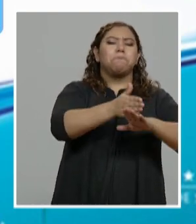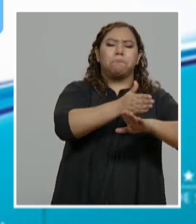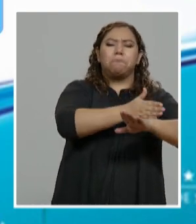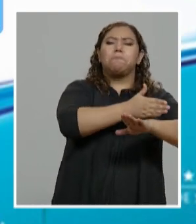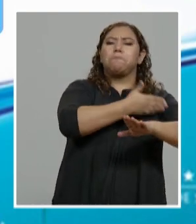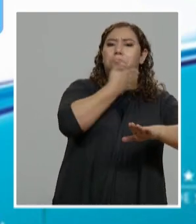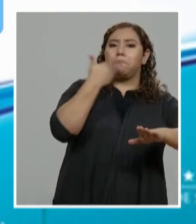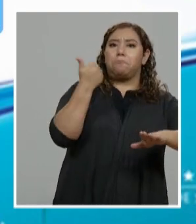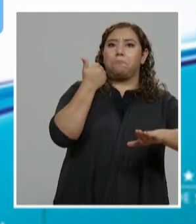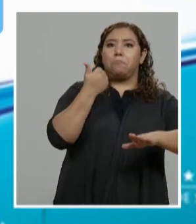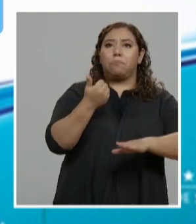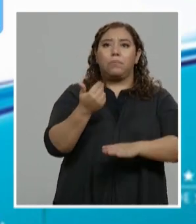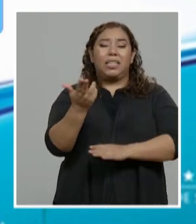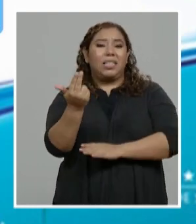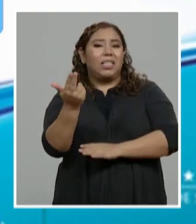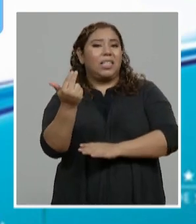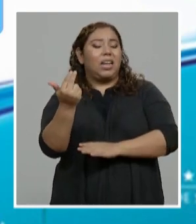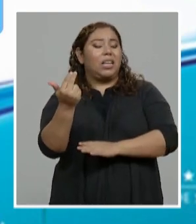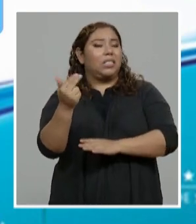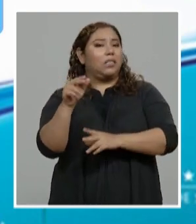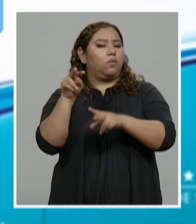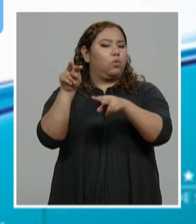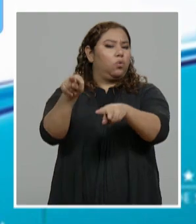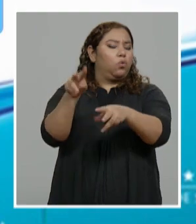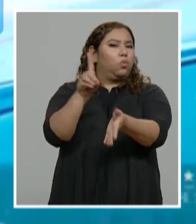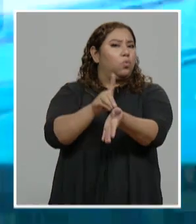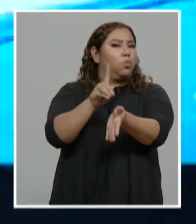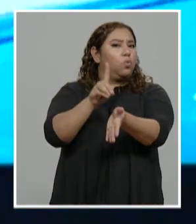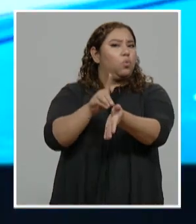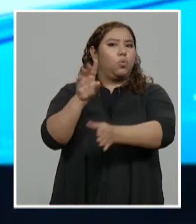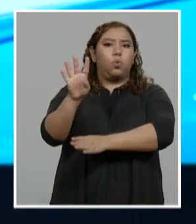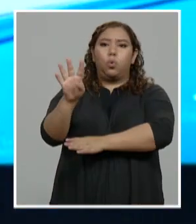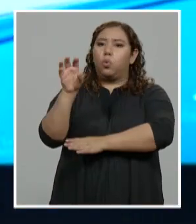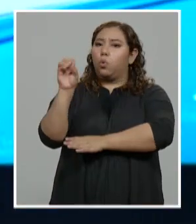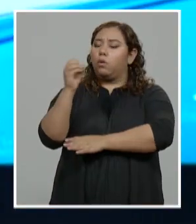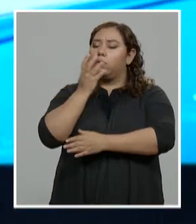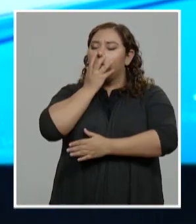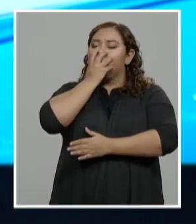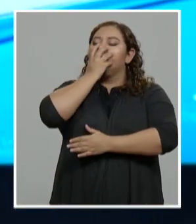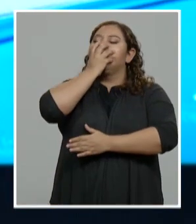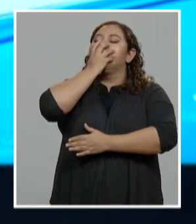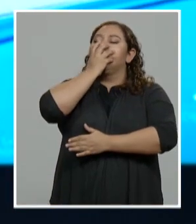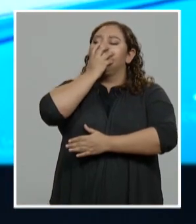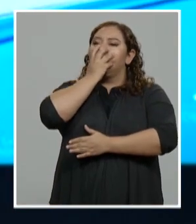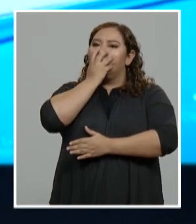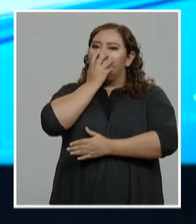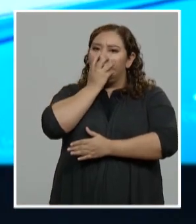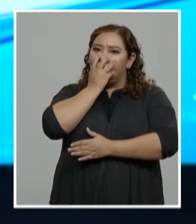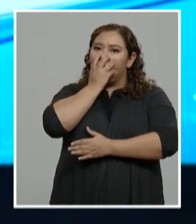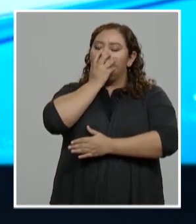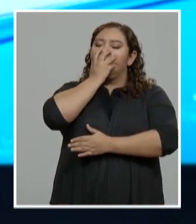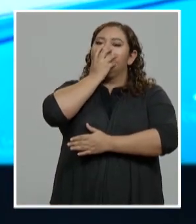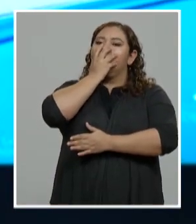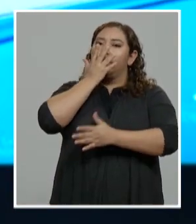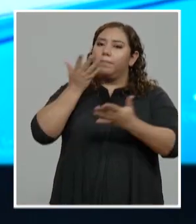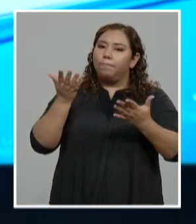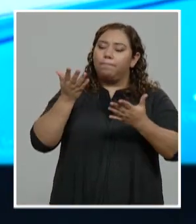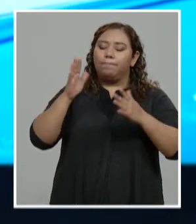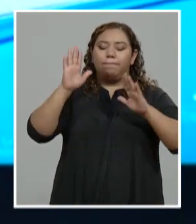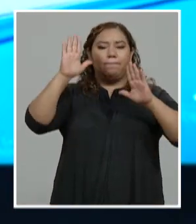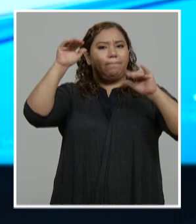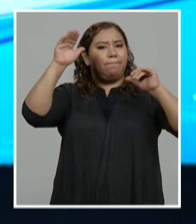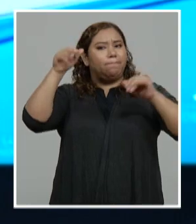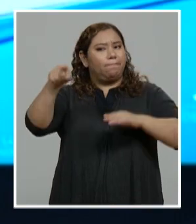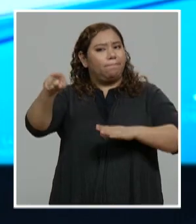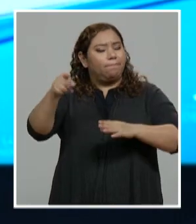están en condiciones graves y 40 en condiciones en unidades de cuidados intensivos. Deseando que ellos salgan de esta situación